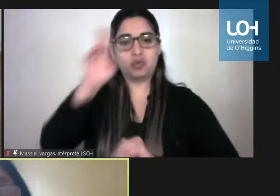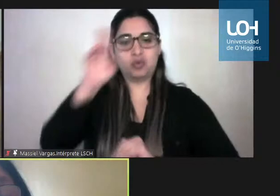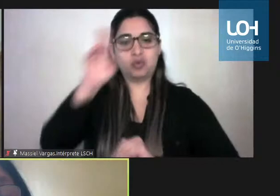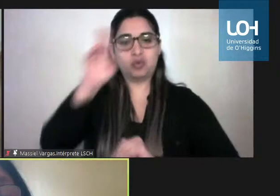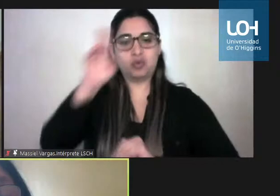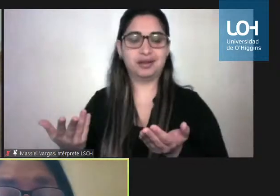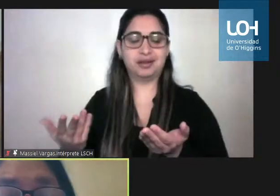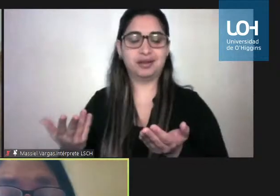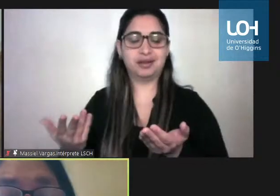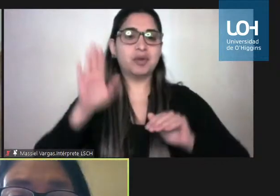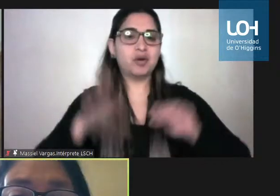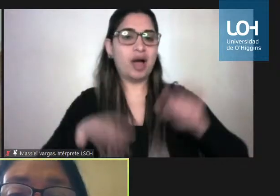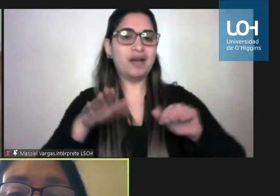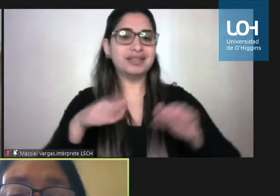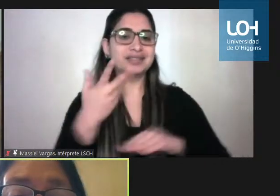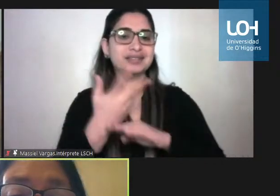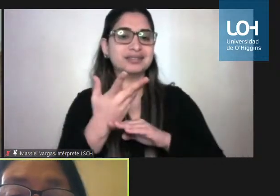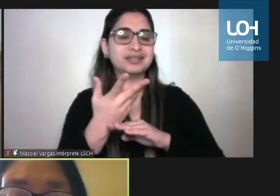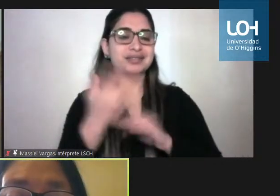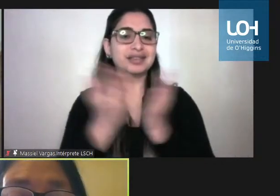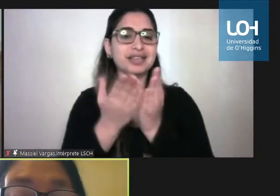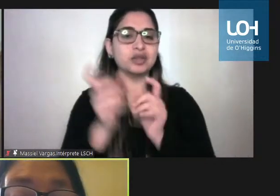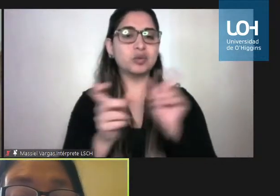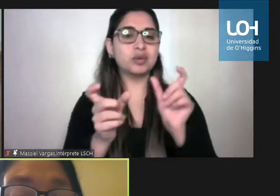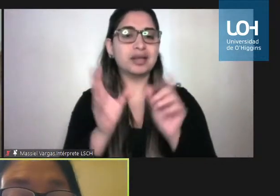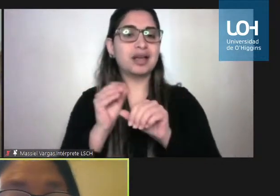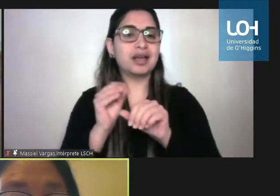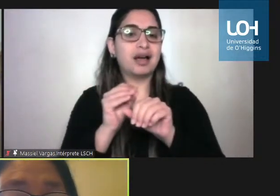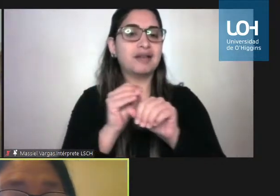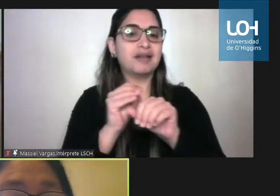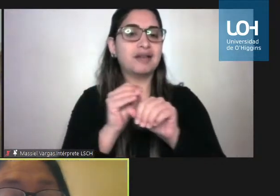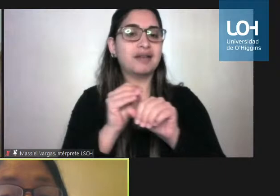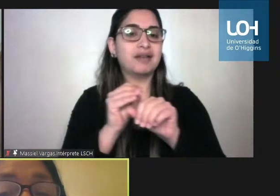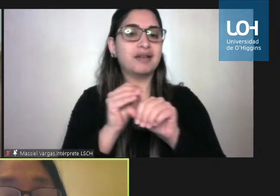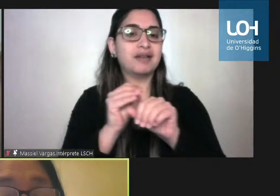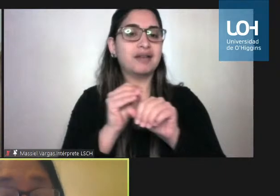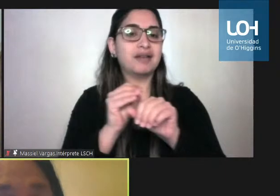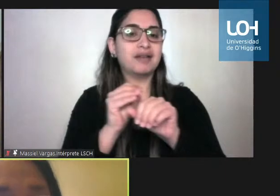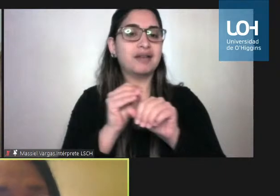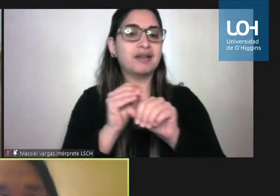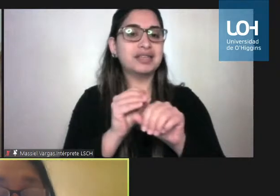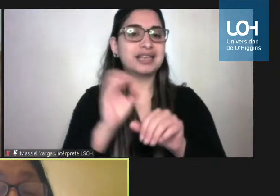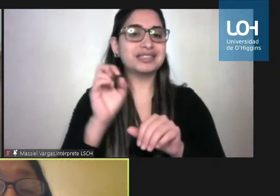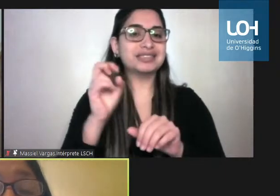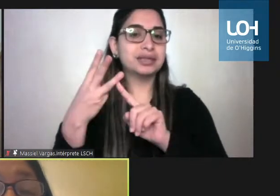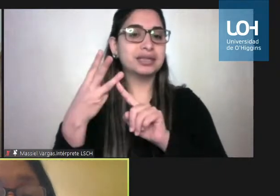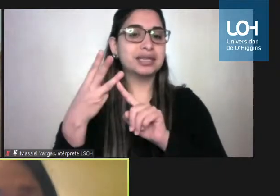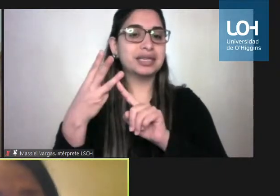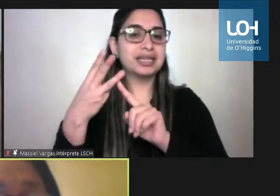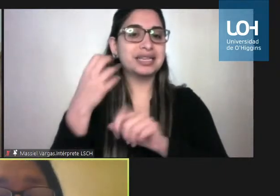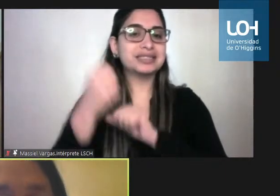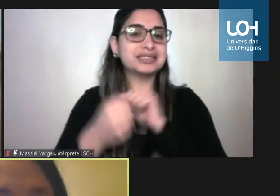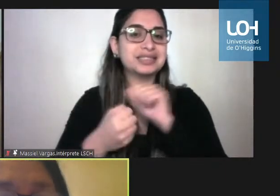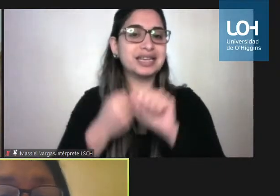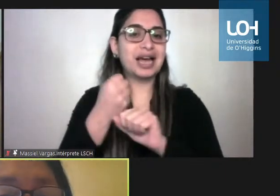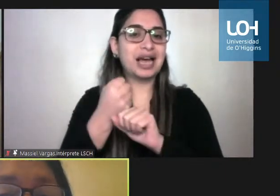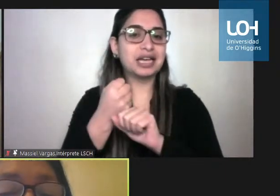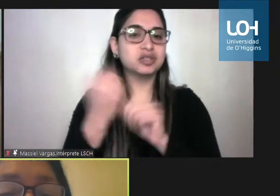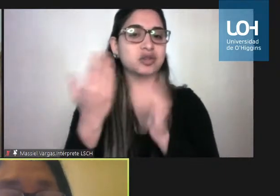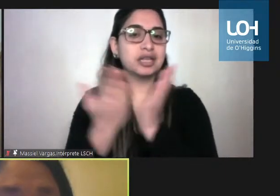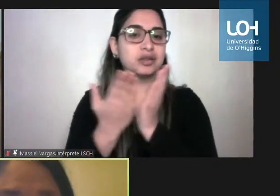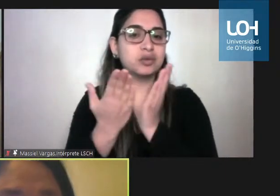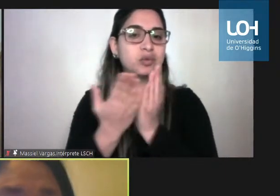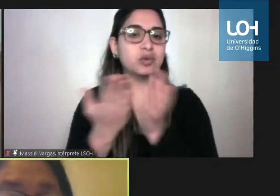veces los estudiantes avisan cuando están en segundo o tercero que requieren apoyo por eso deben ir